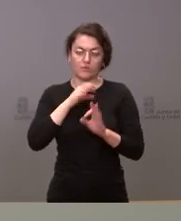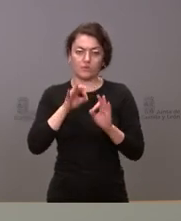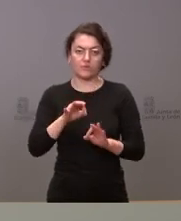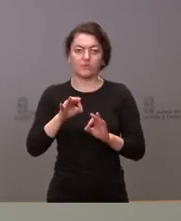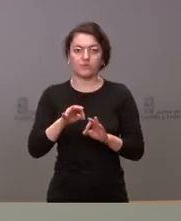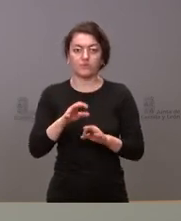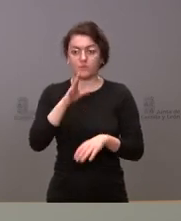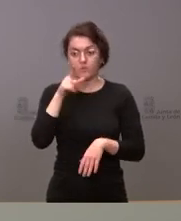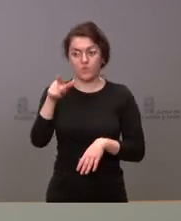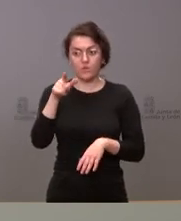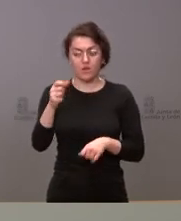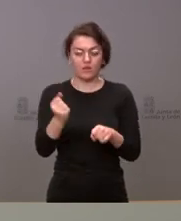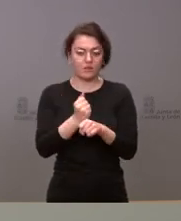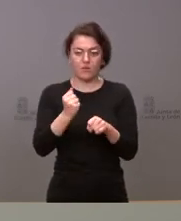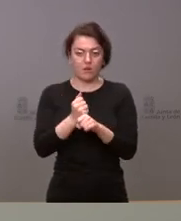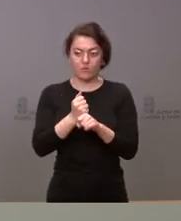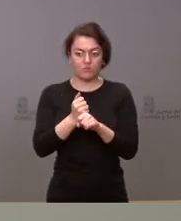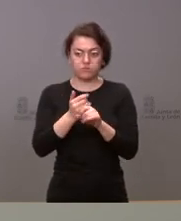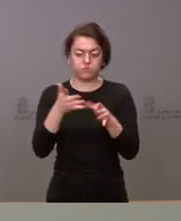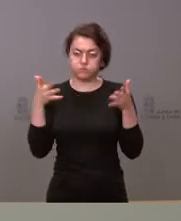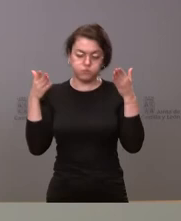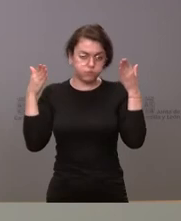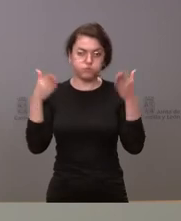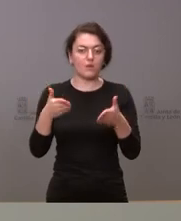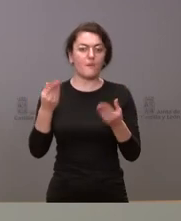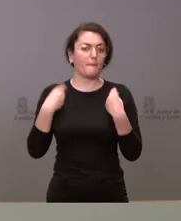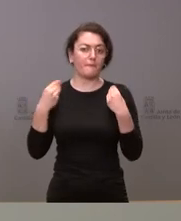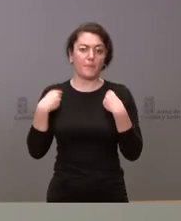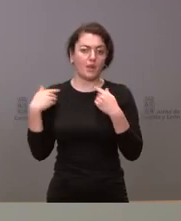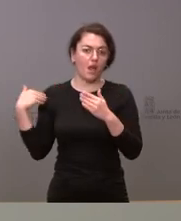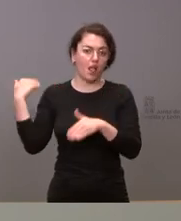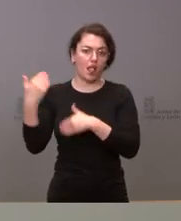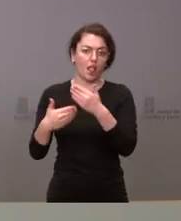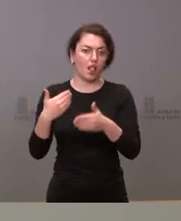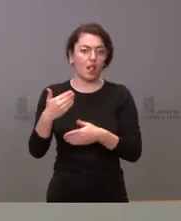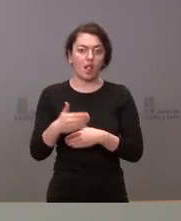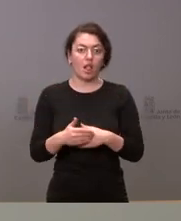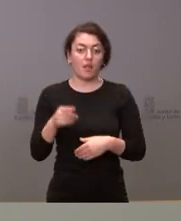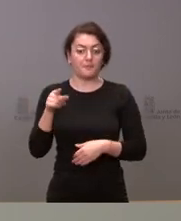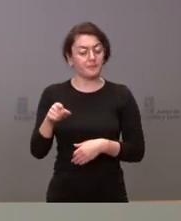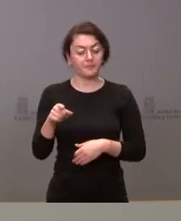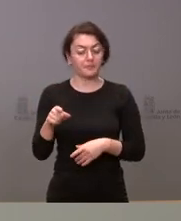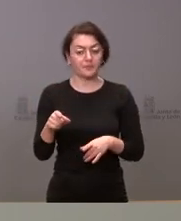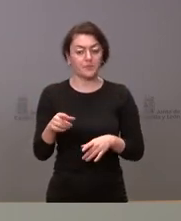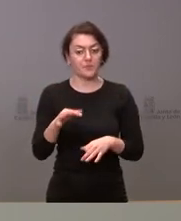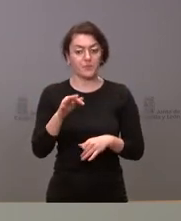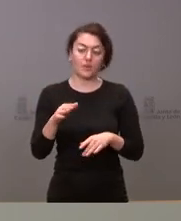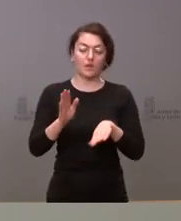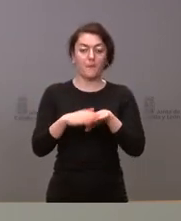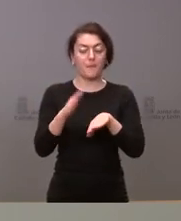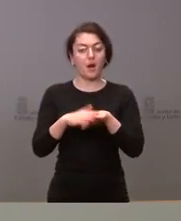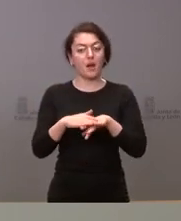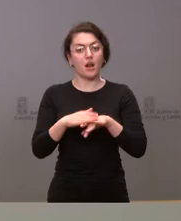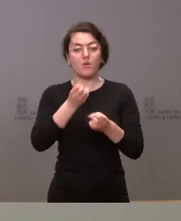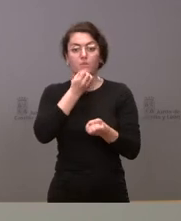ha dedicado su vida y que contribuye también a transmitir esa información tan necesaria en una sociedad libre